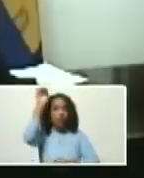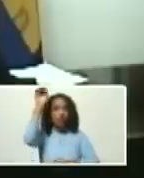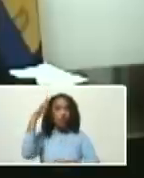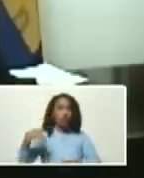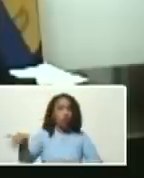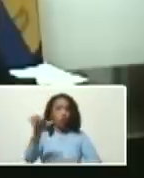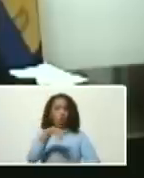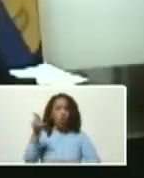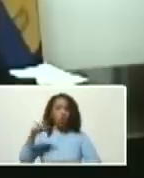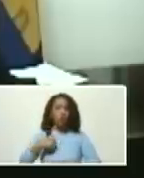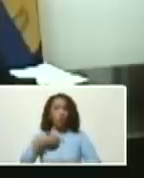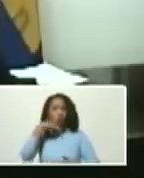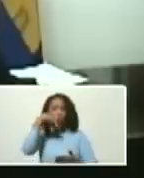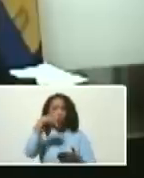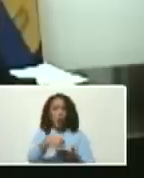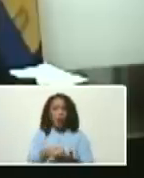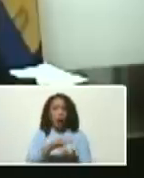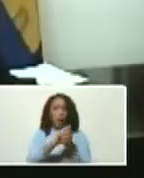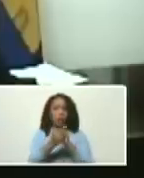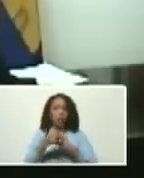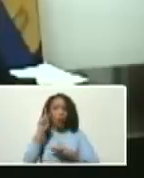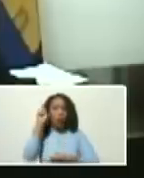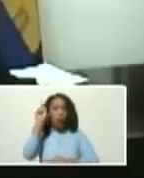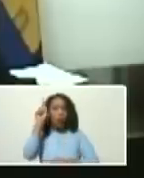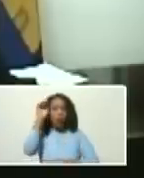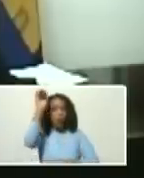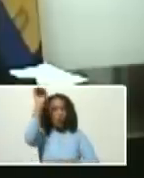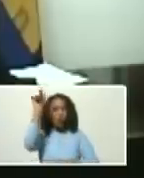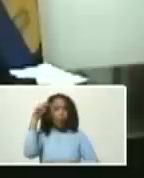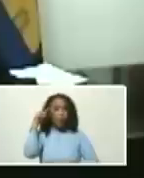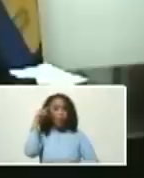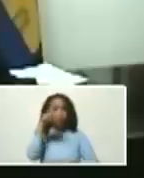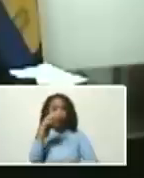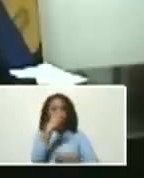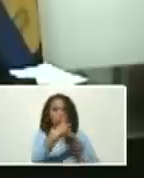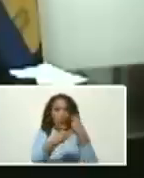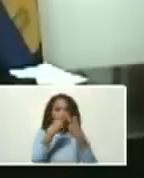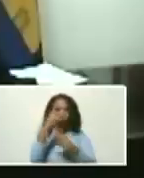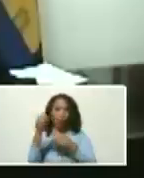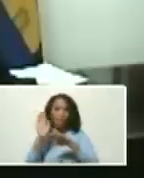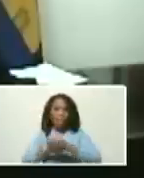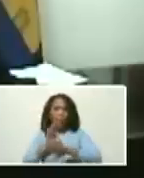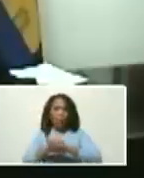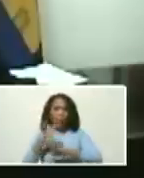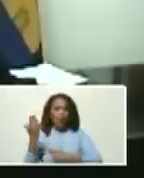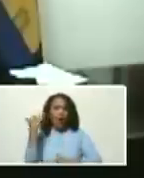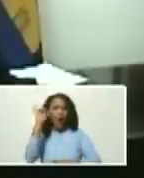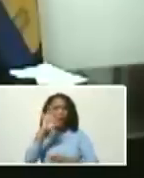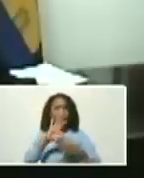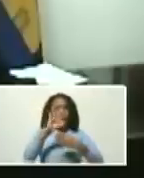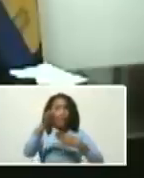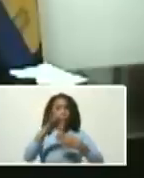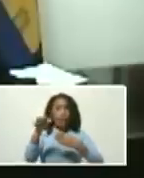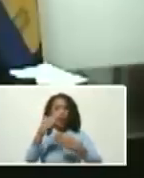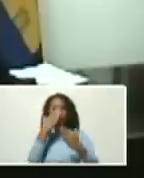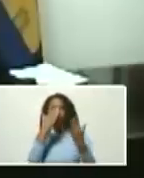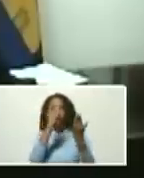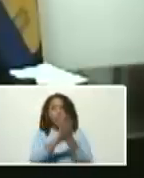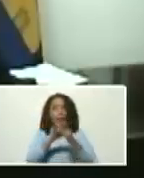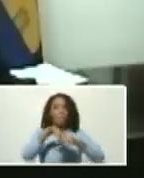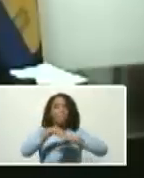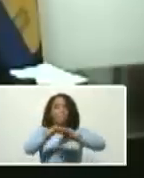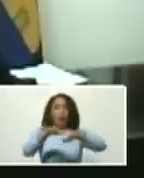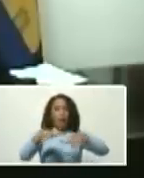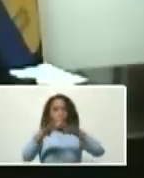que le acabo de mencionar y cambiarlo por un destino desde el punto de vista turístico porque tenemos islas costas navegables